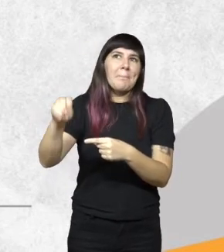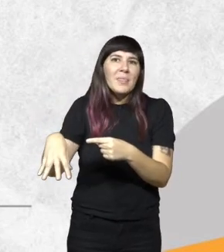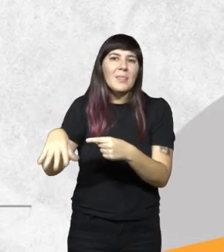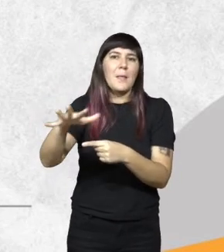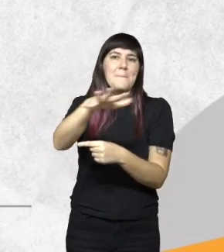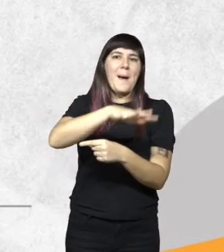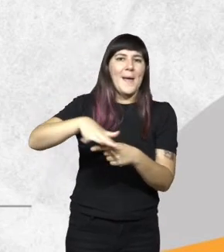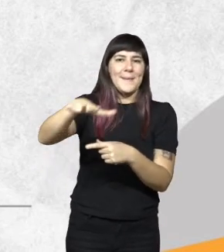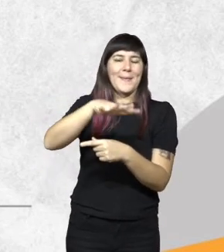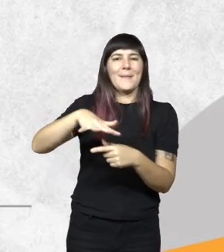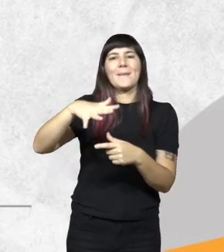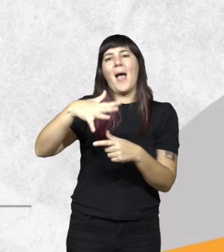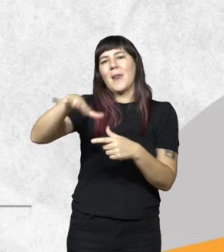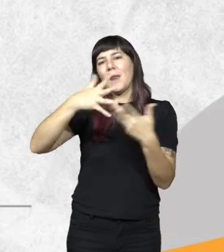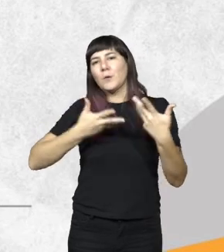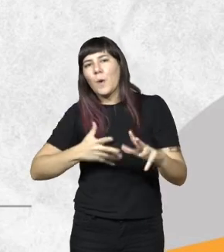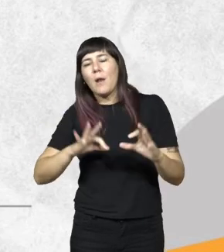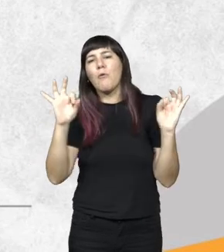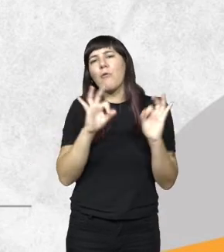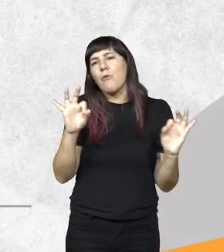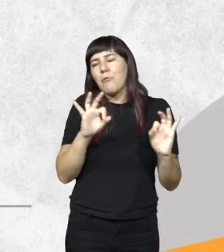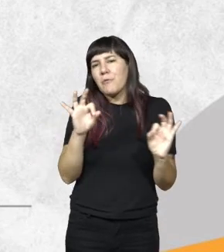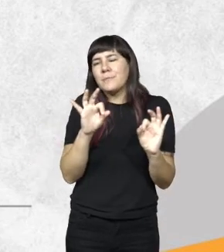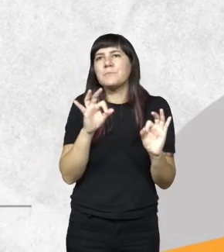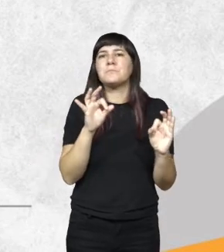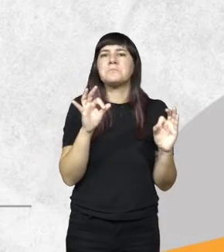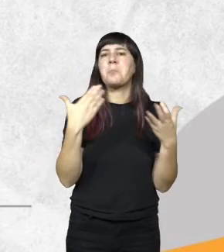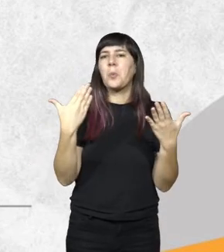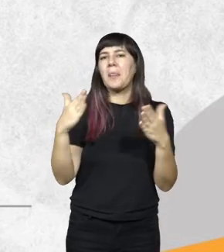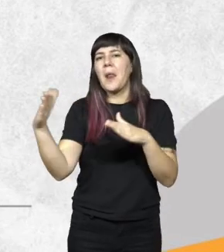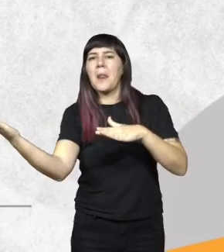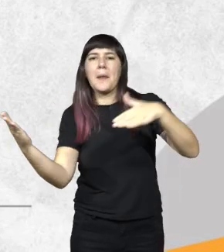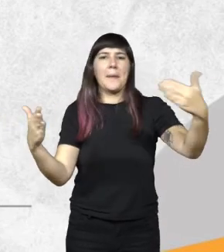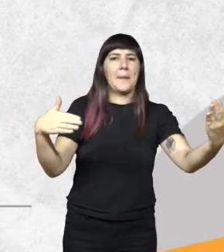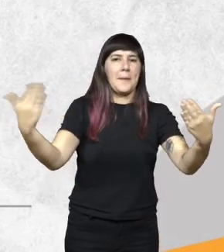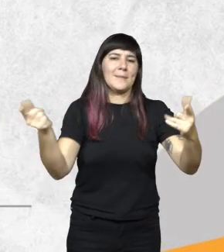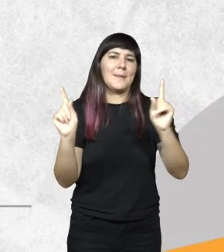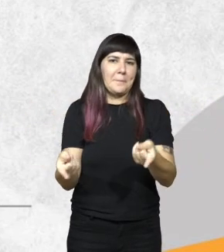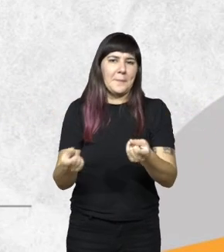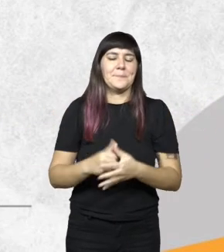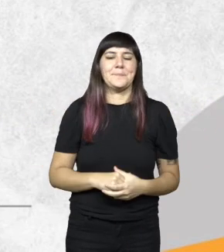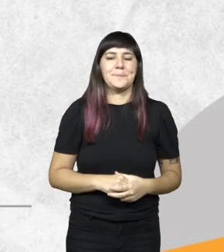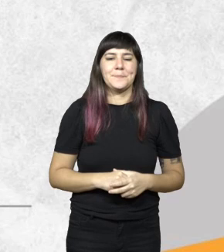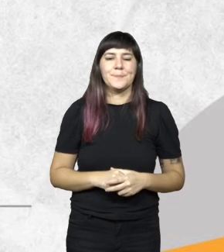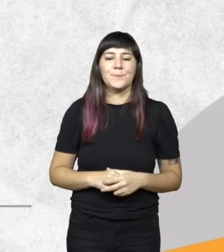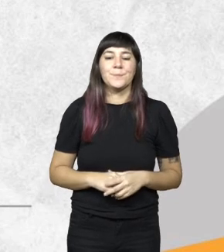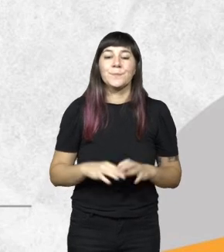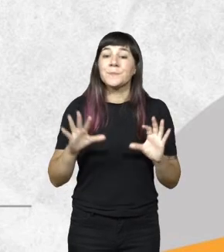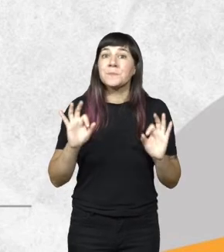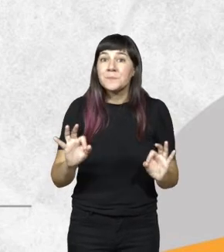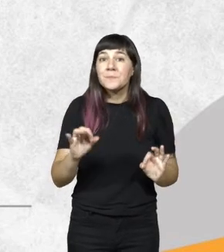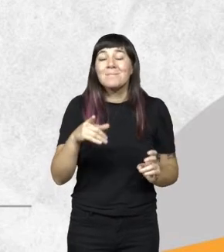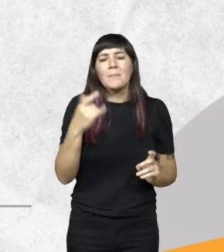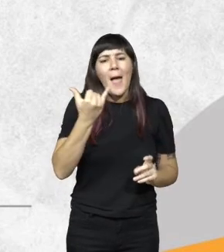parques en esas áreas naturales protegidas o que puedan estar en las zonas aledañas bueno tenemos